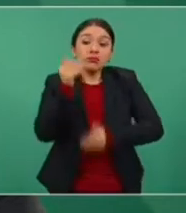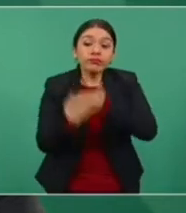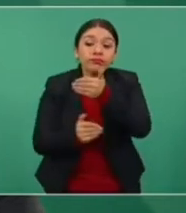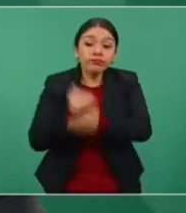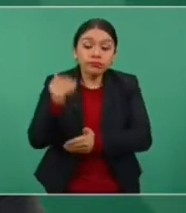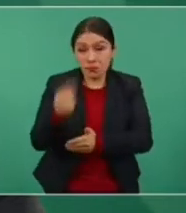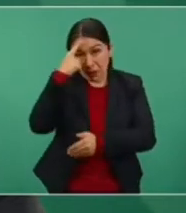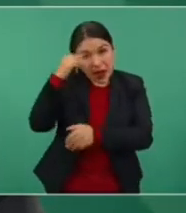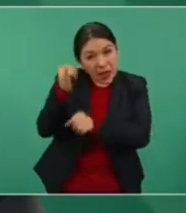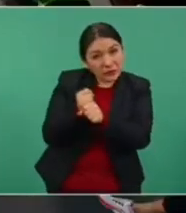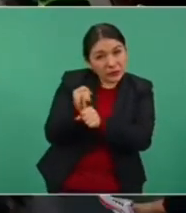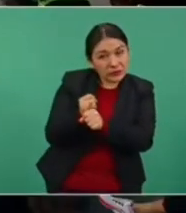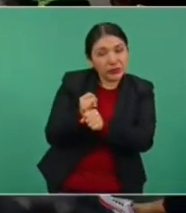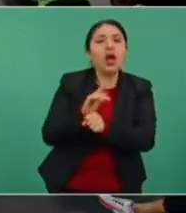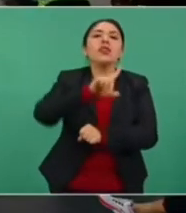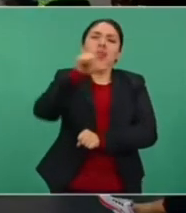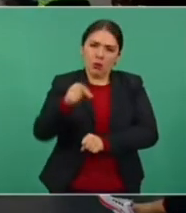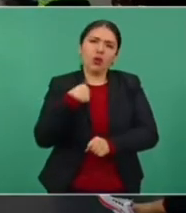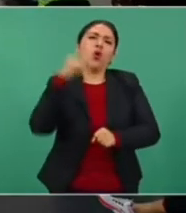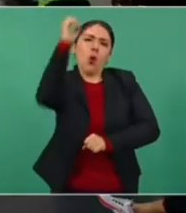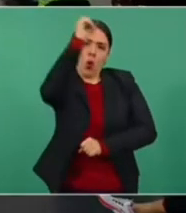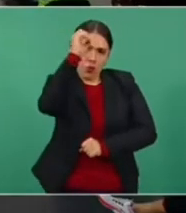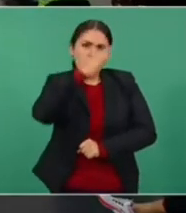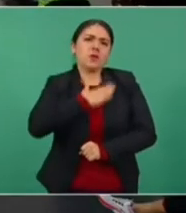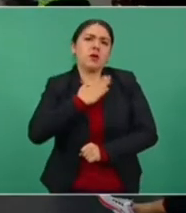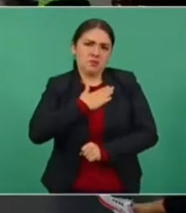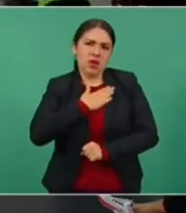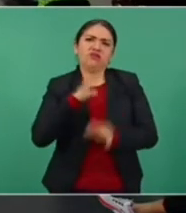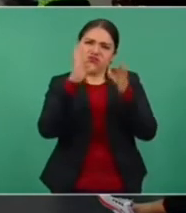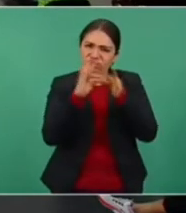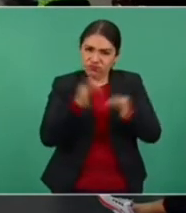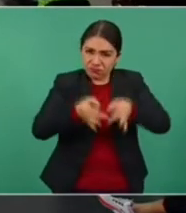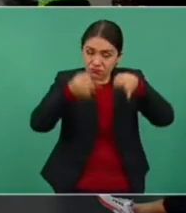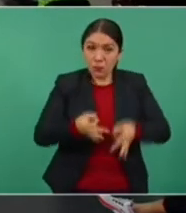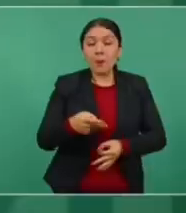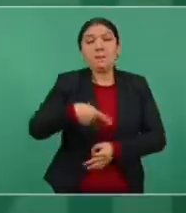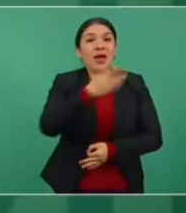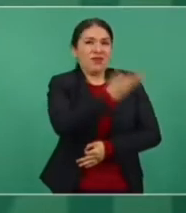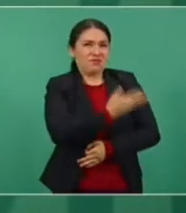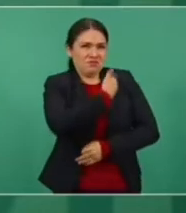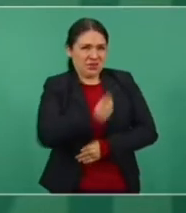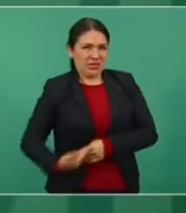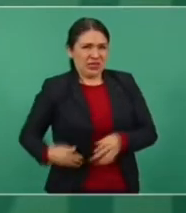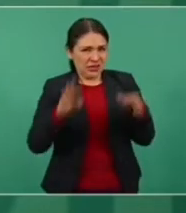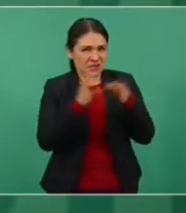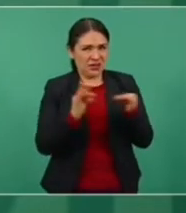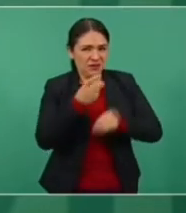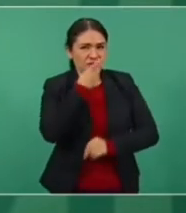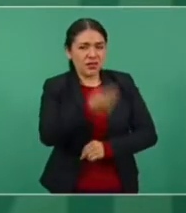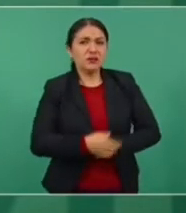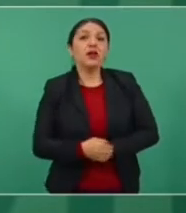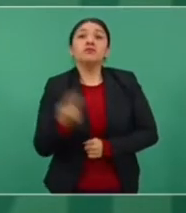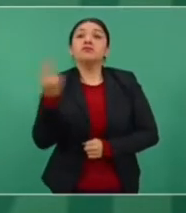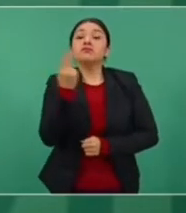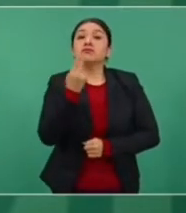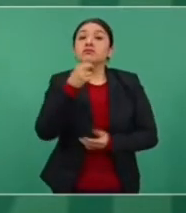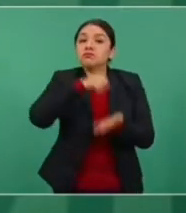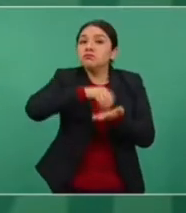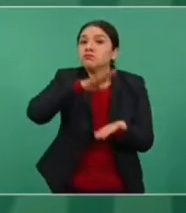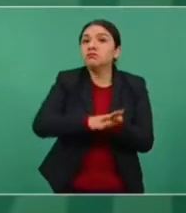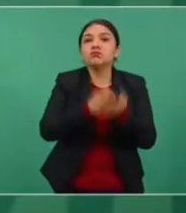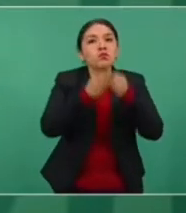Poder darles una opinión fundada y motivada, pero como dice el señor presidente, pues tenemos que partir de la base